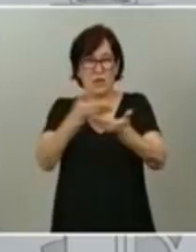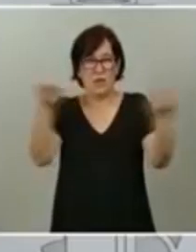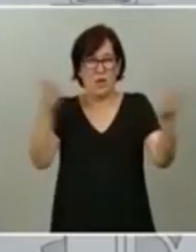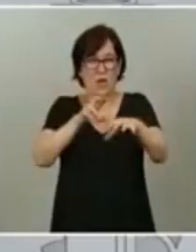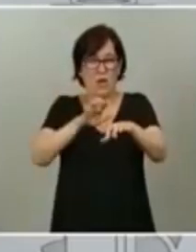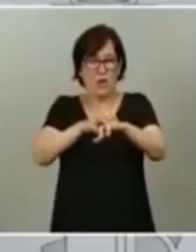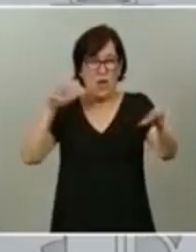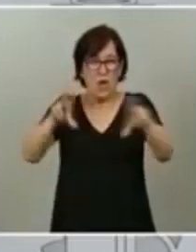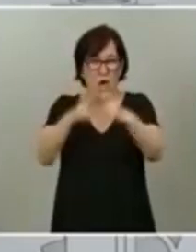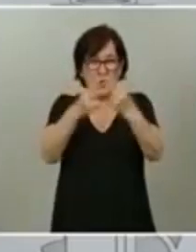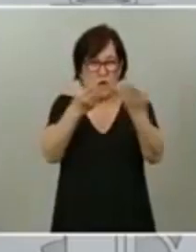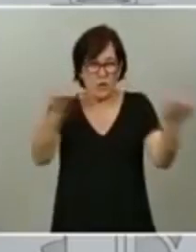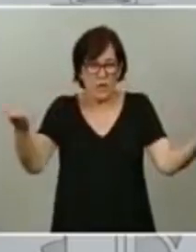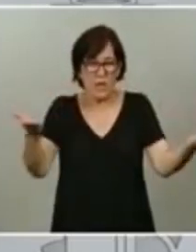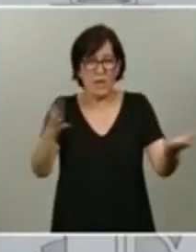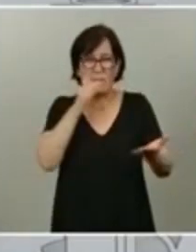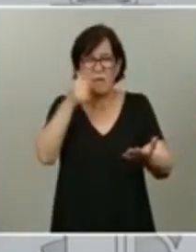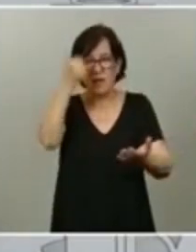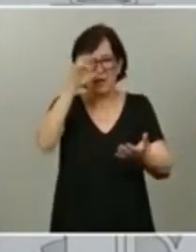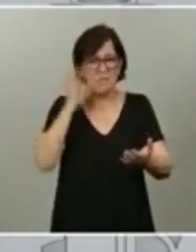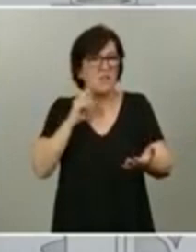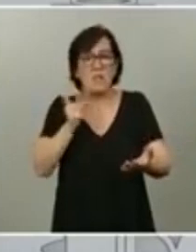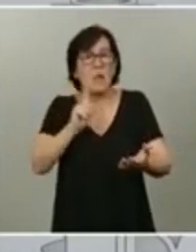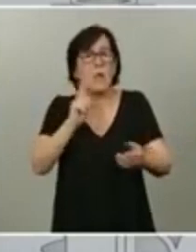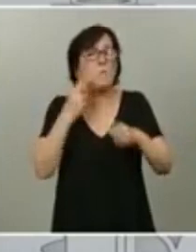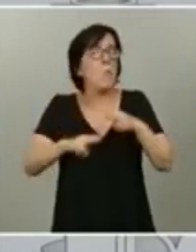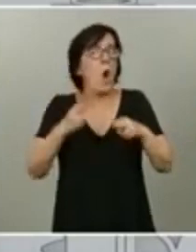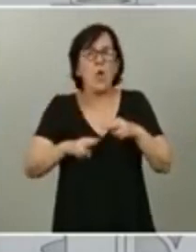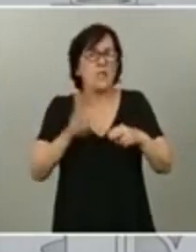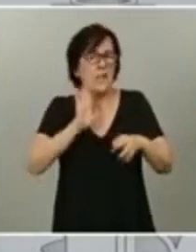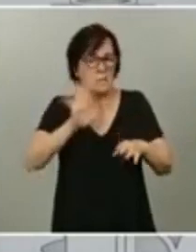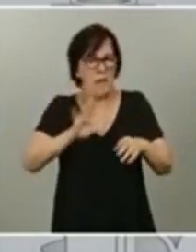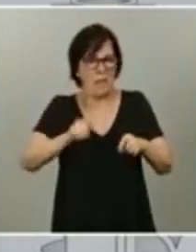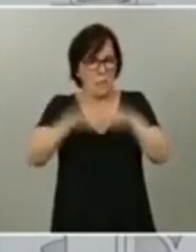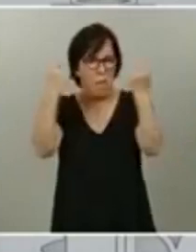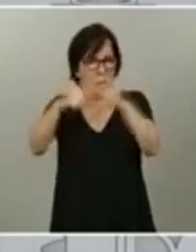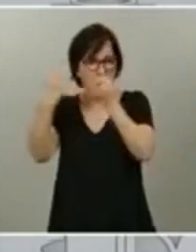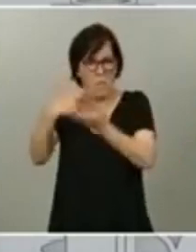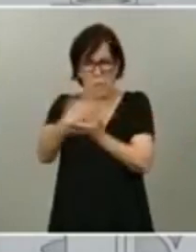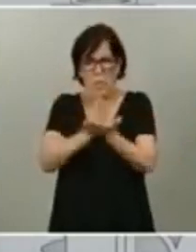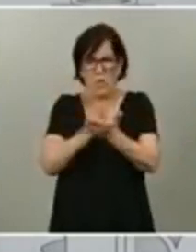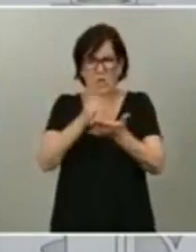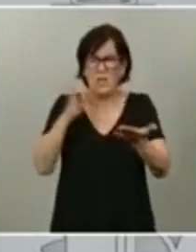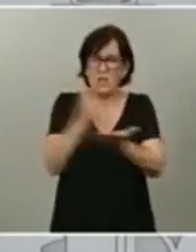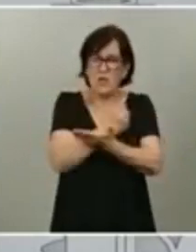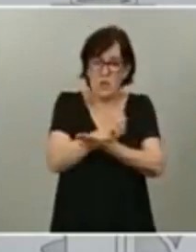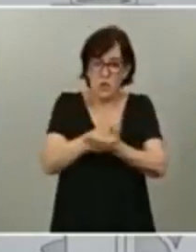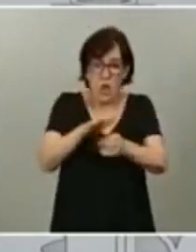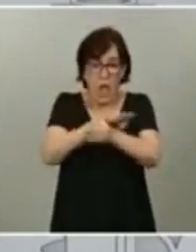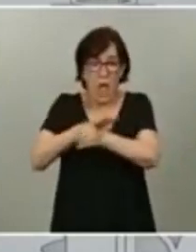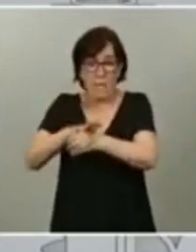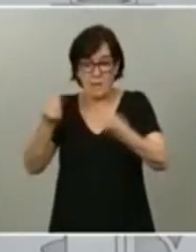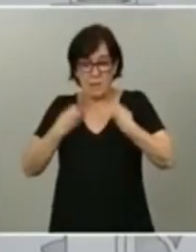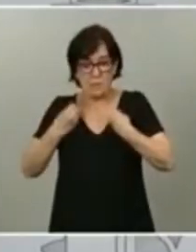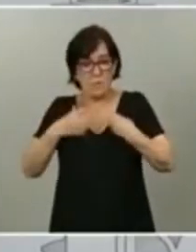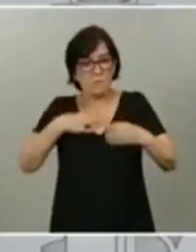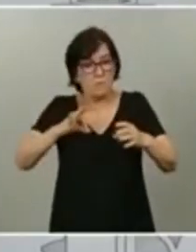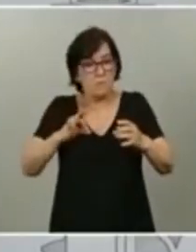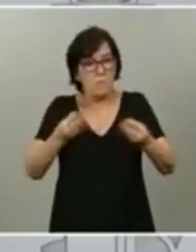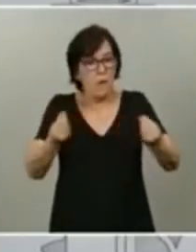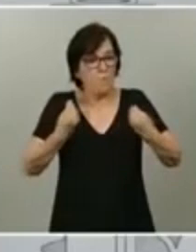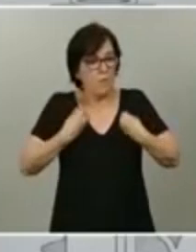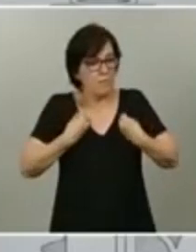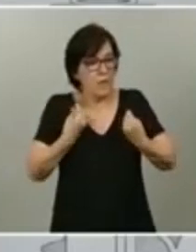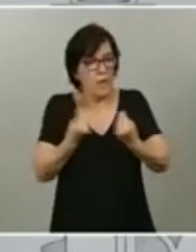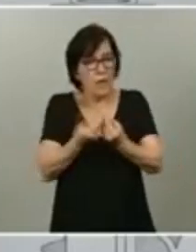y ciudadanas, es que esto no ocurre en la política y no tiene sentido que en todos los ámbitos de la vida seamos capaces de convivir, menos